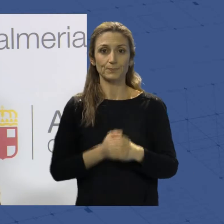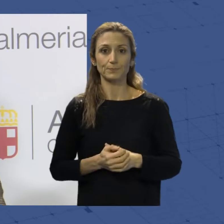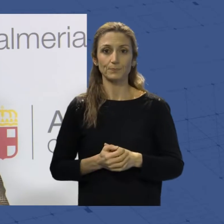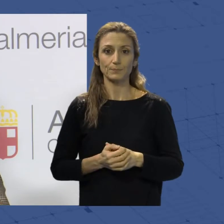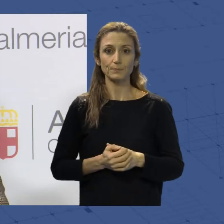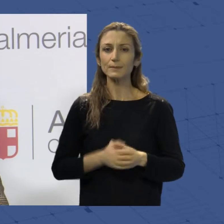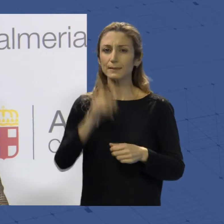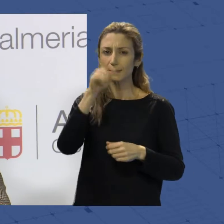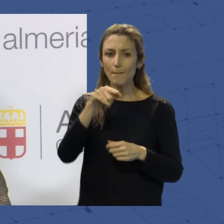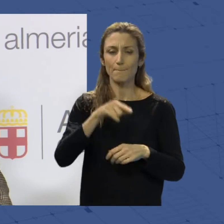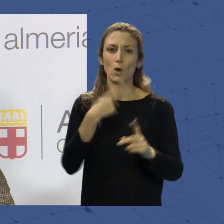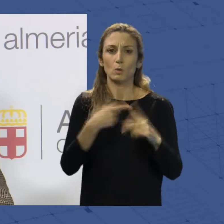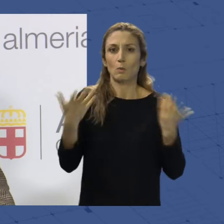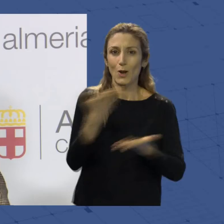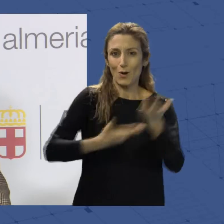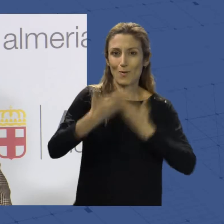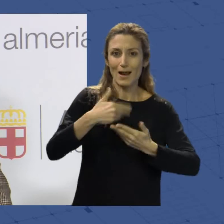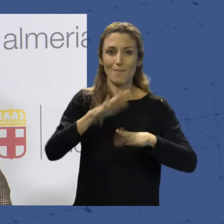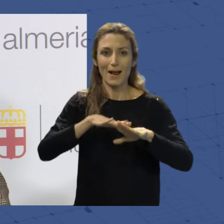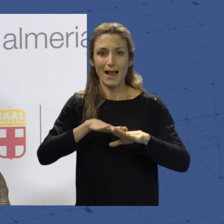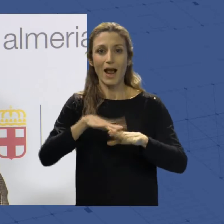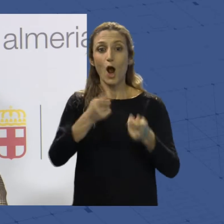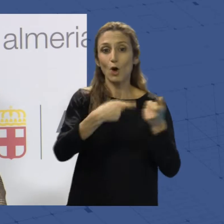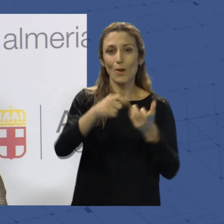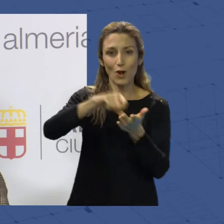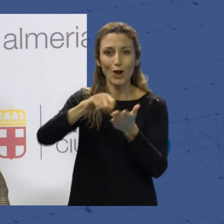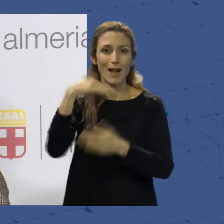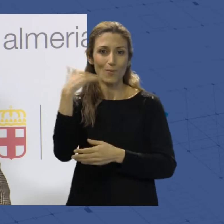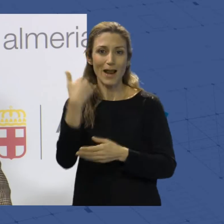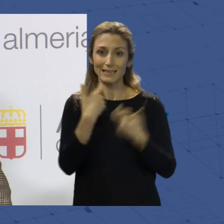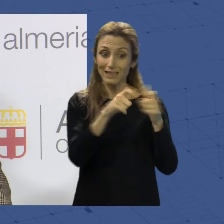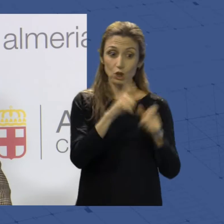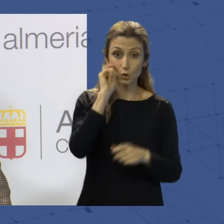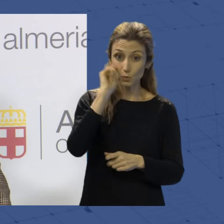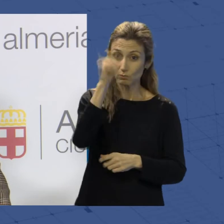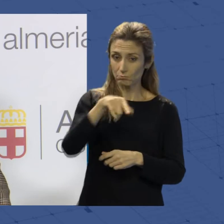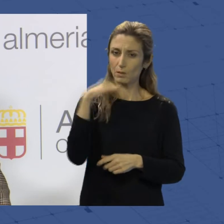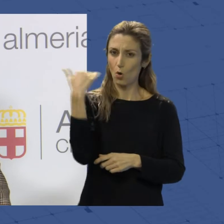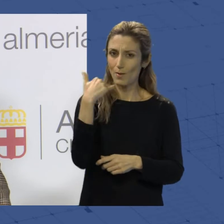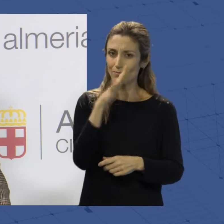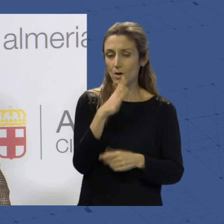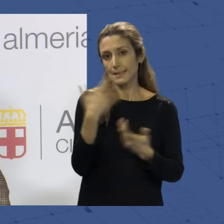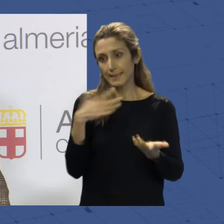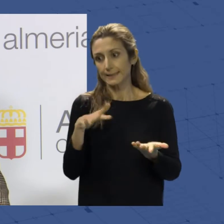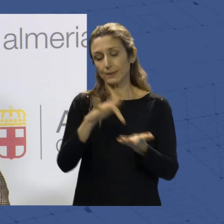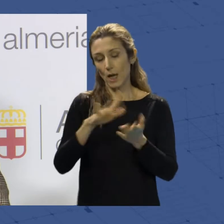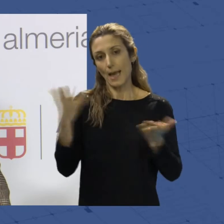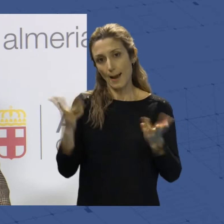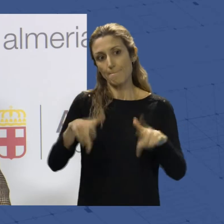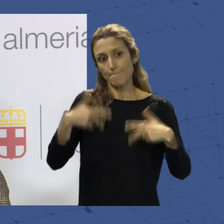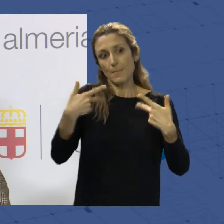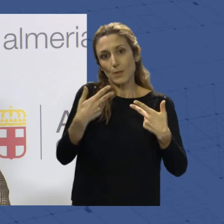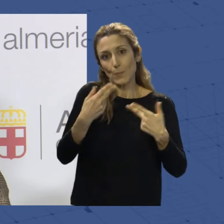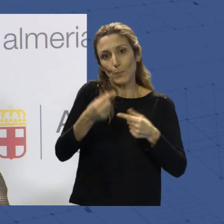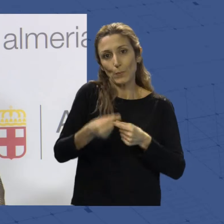colaborar en la recuperación del comercio local, del sector turístico, una vez que la pandemia nos va permitiendo